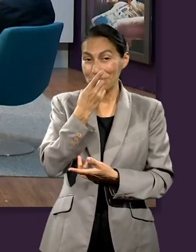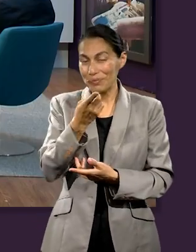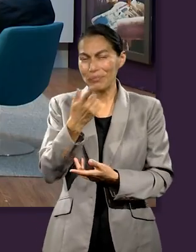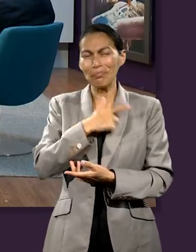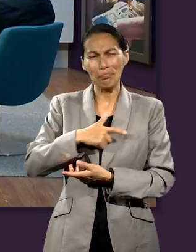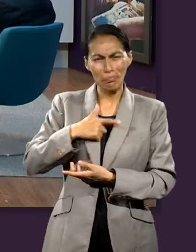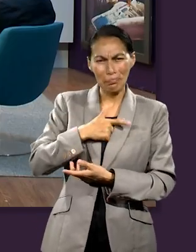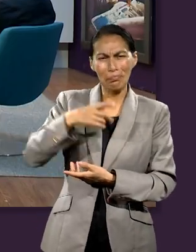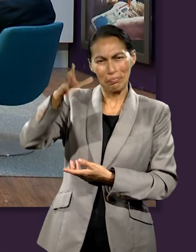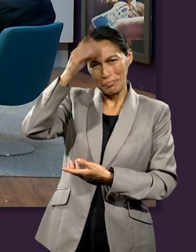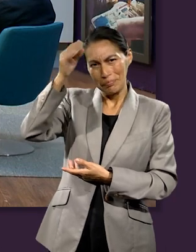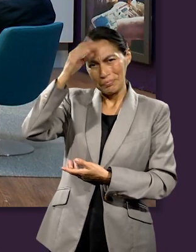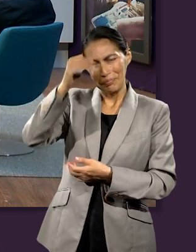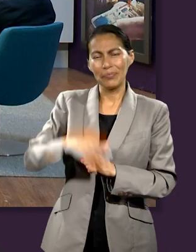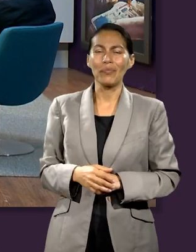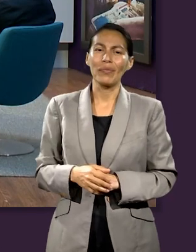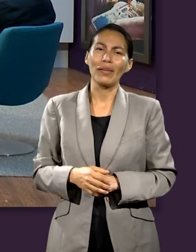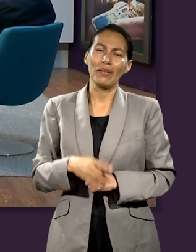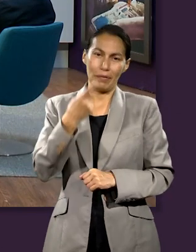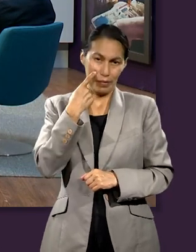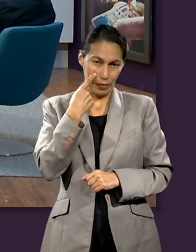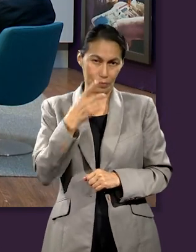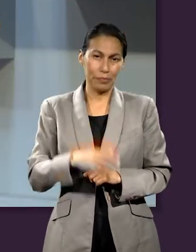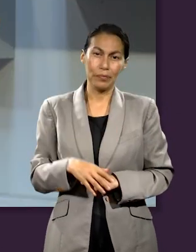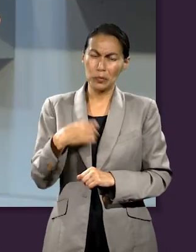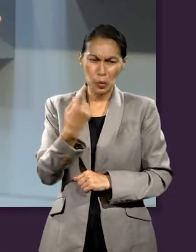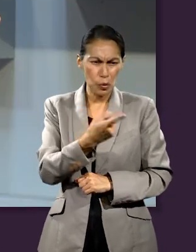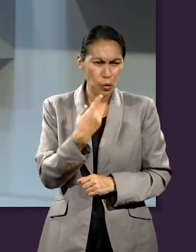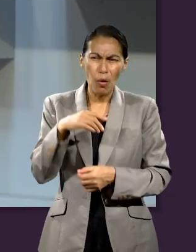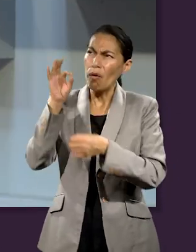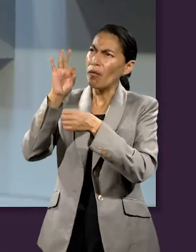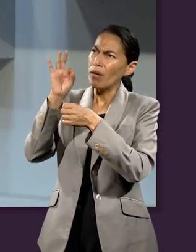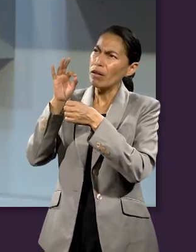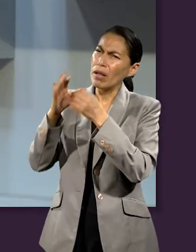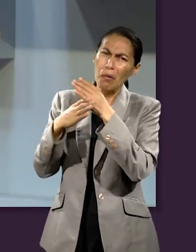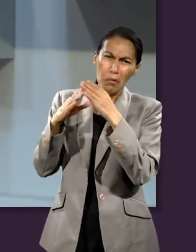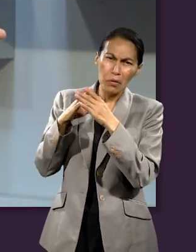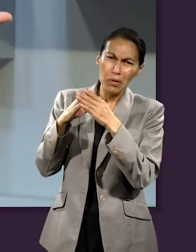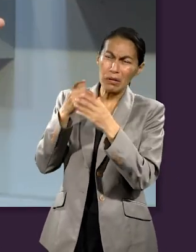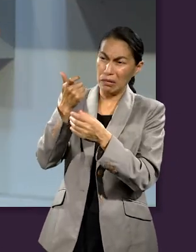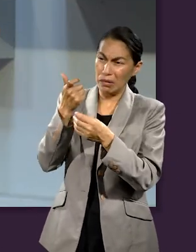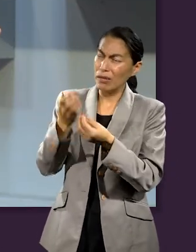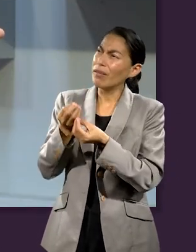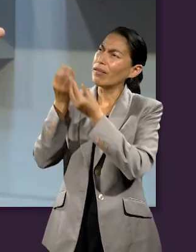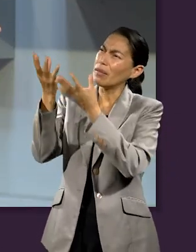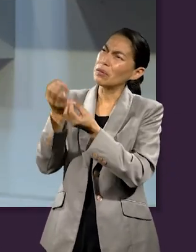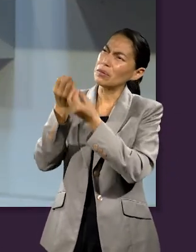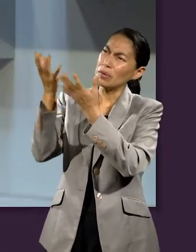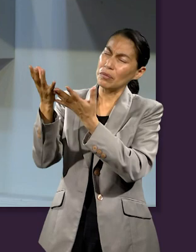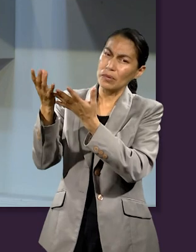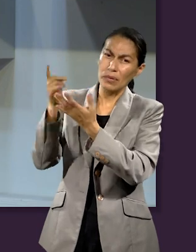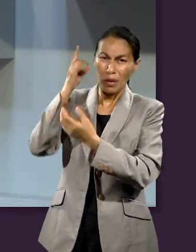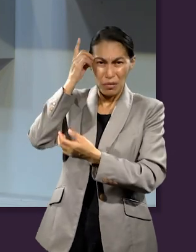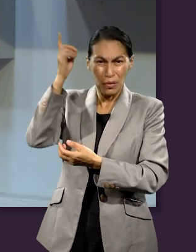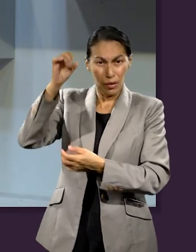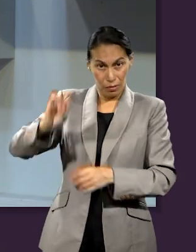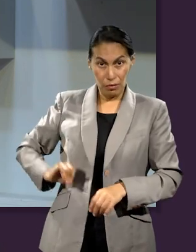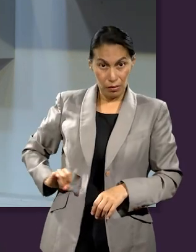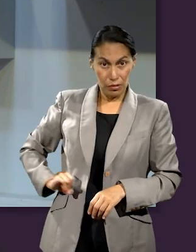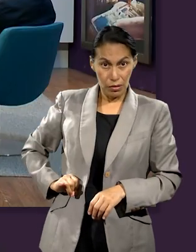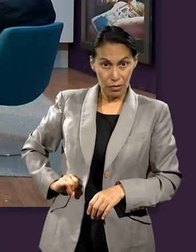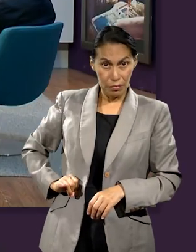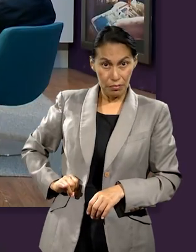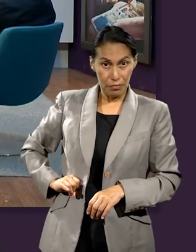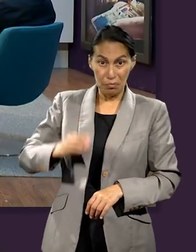ustedes están diciendo. Nosotros damos dinero como ofrenda, eventualmente cosas. ¿Le interesa eso a Jesús?